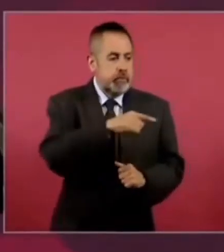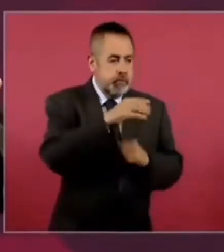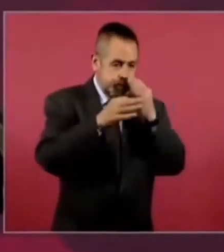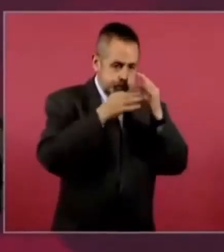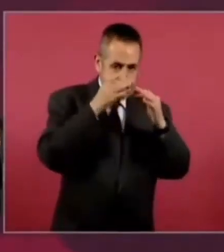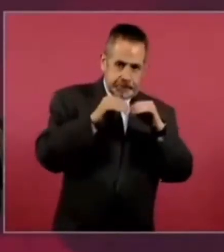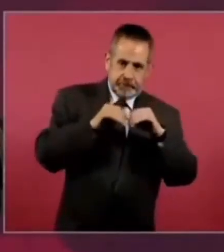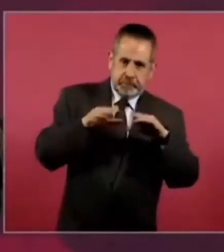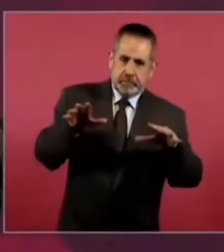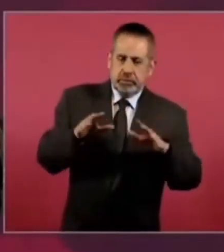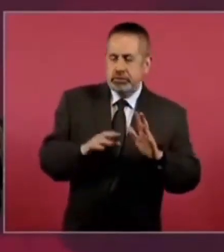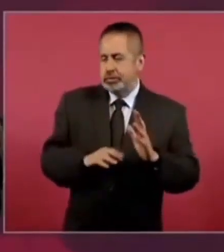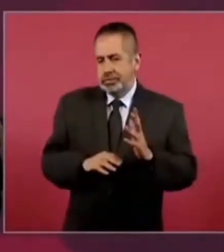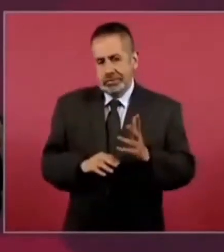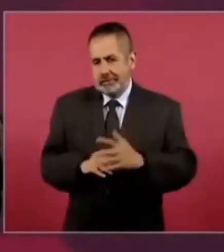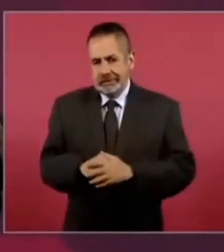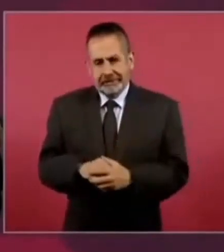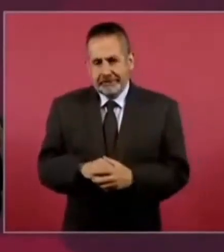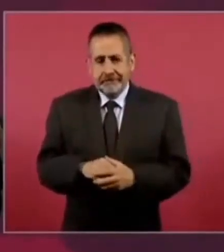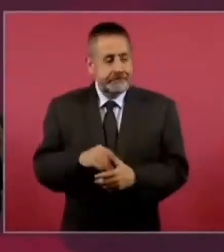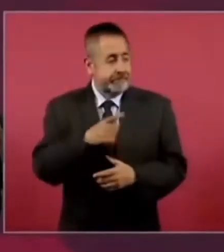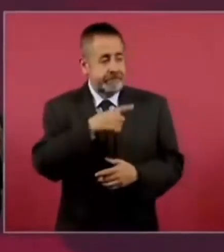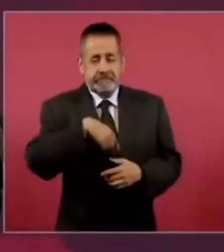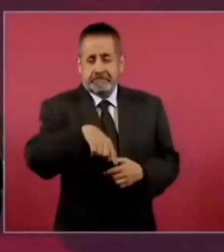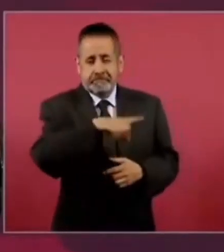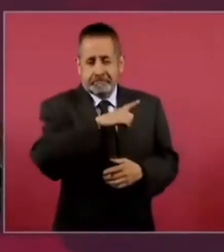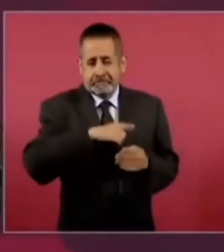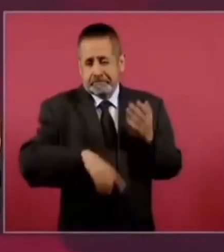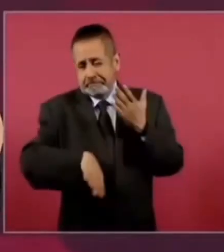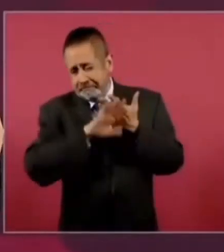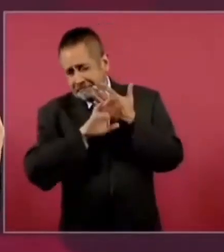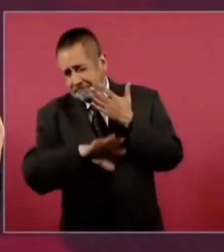como tenemos a todos los medios en contra.